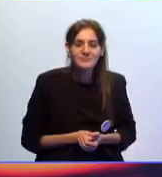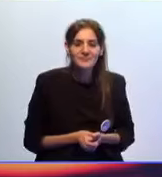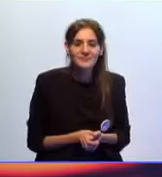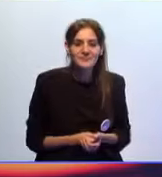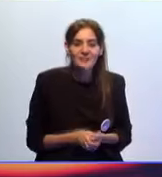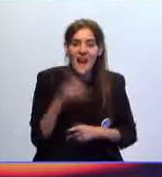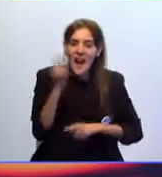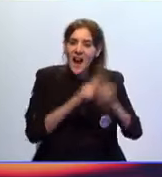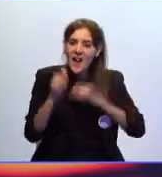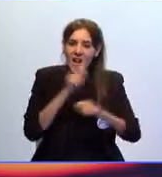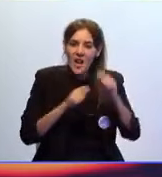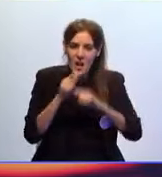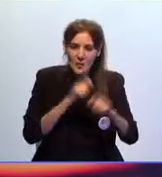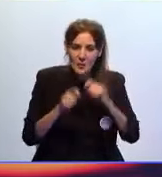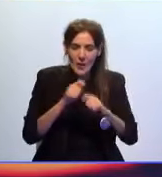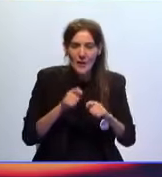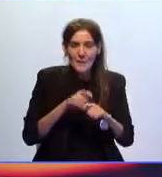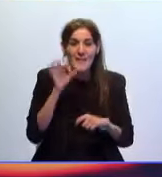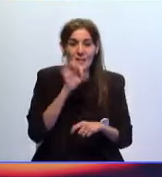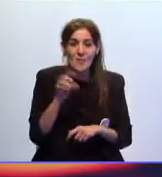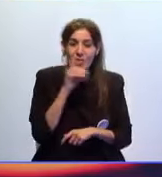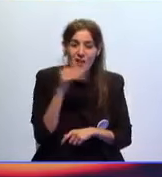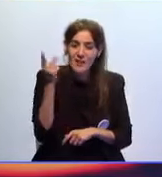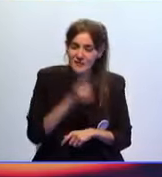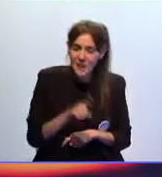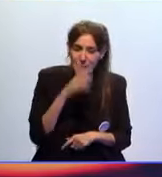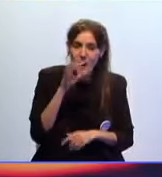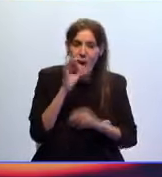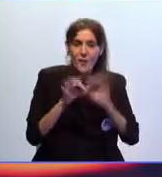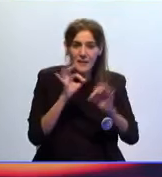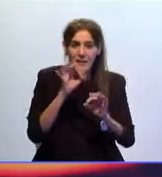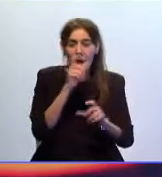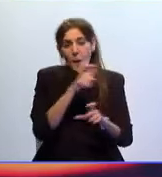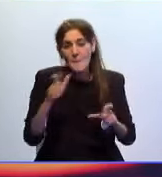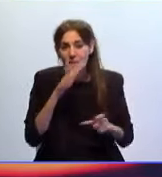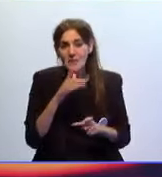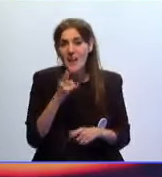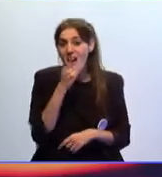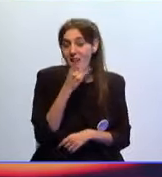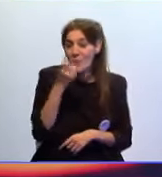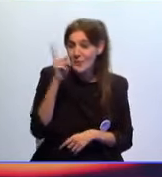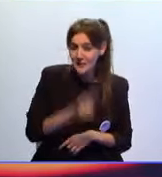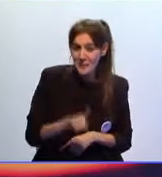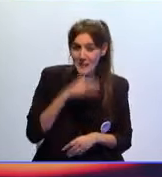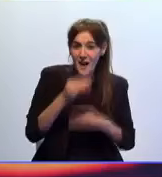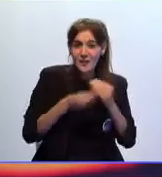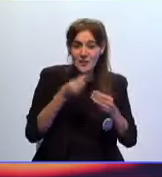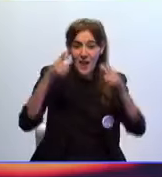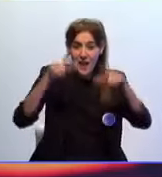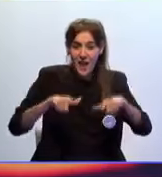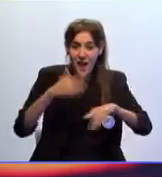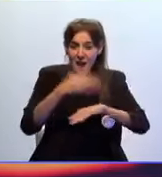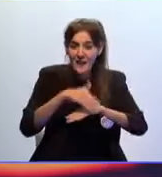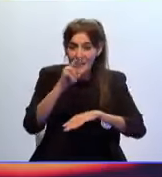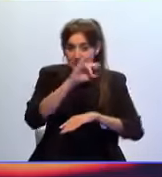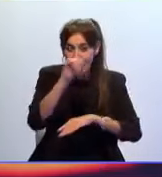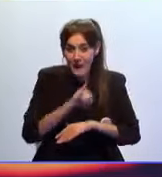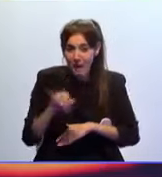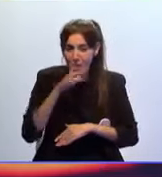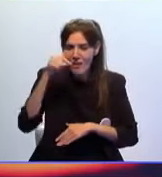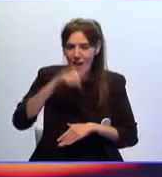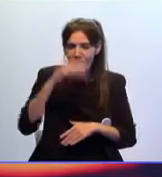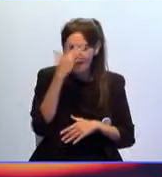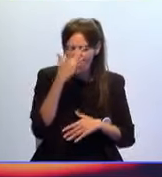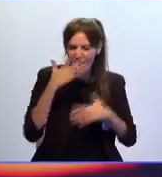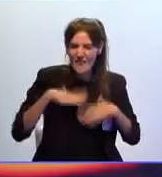la asociación síndrome de Down también ha organizado una fiesta para celebrar Halloween ha sido en su sede de la calle Velarde donde se han visto